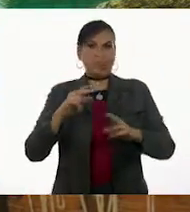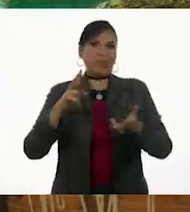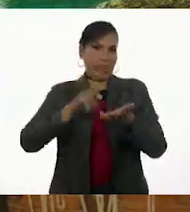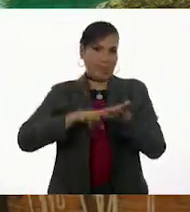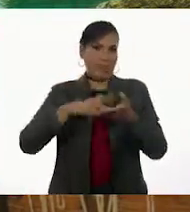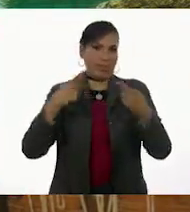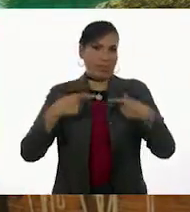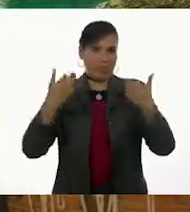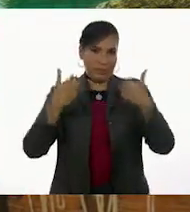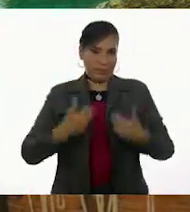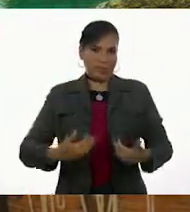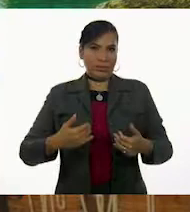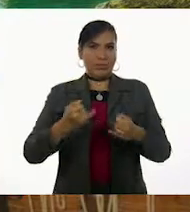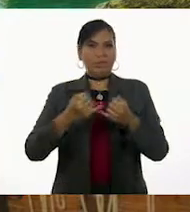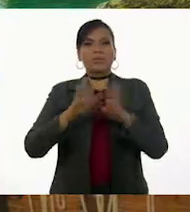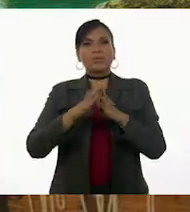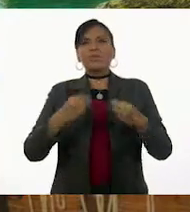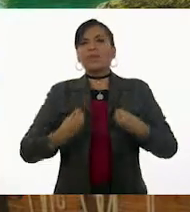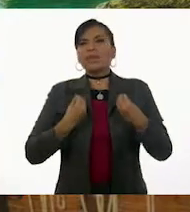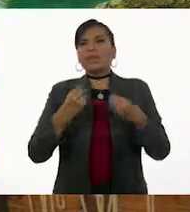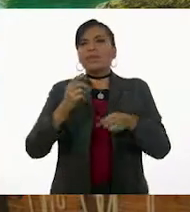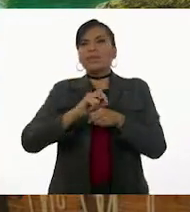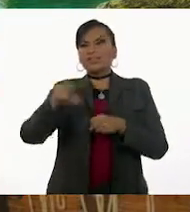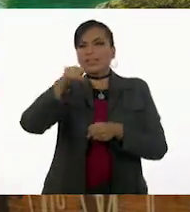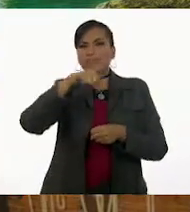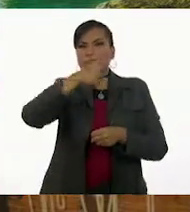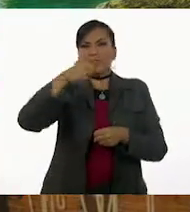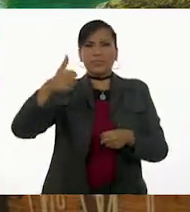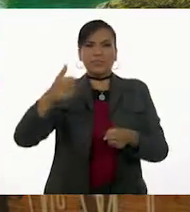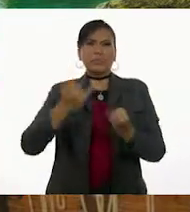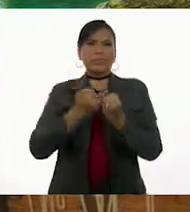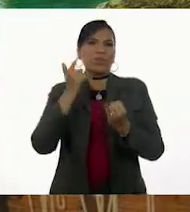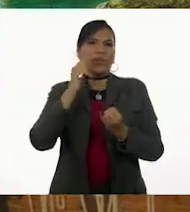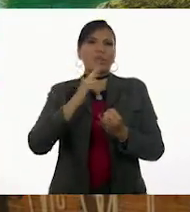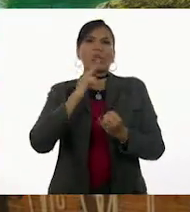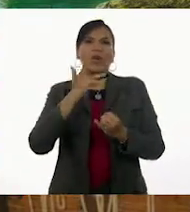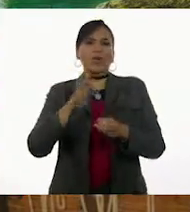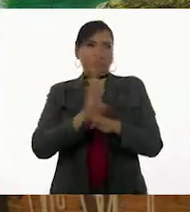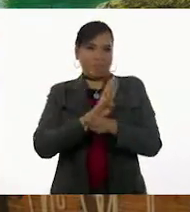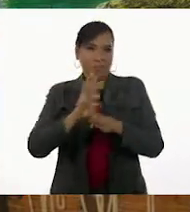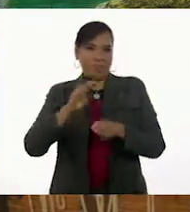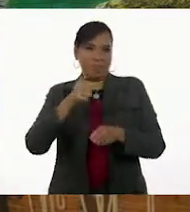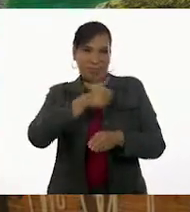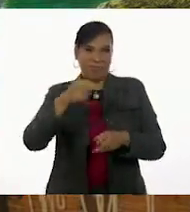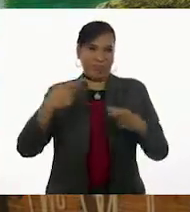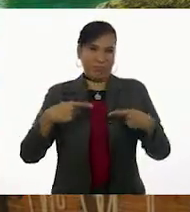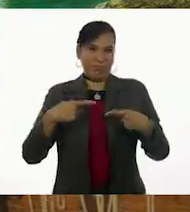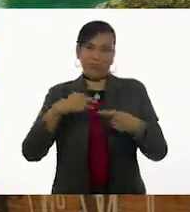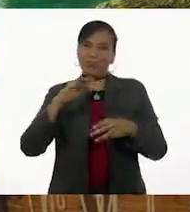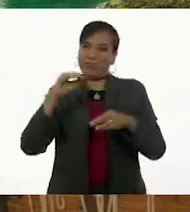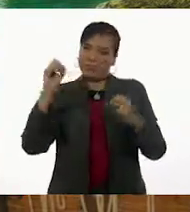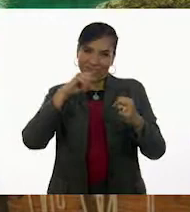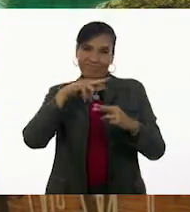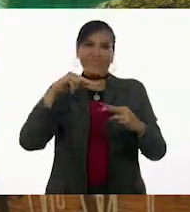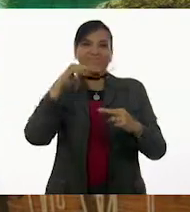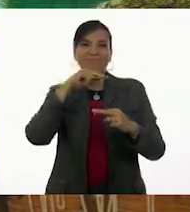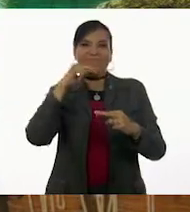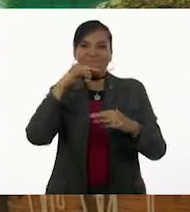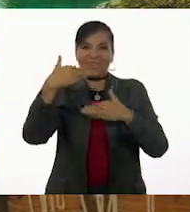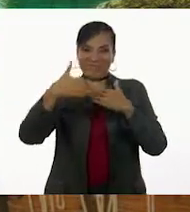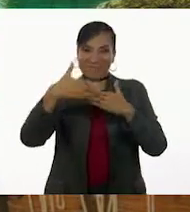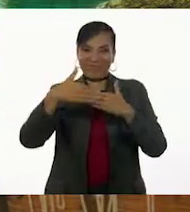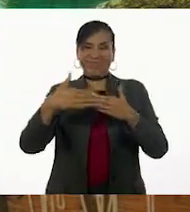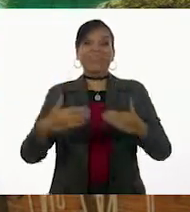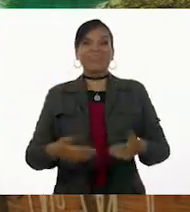dignidad, en nuestro plan de vida y en la búsqueda de nuestro bienestar. ¡Hasta la próxima aventura! ¡Hasta la